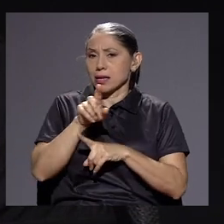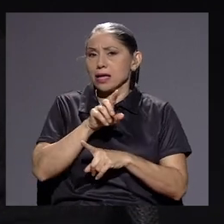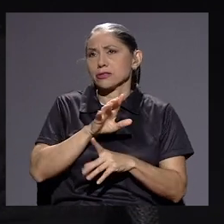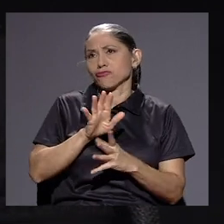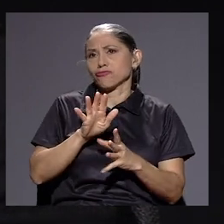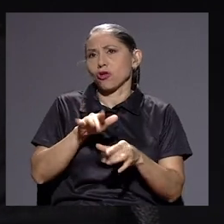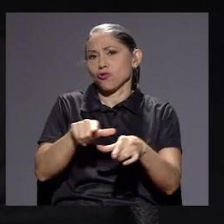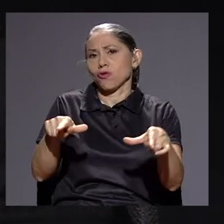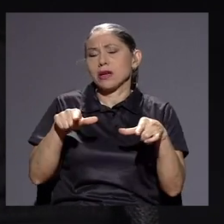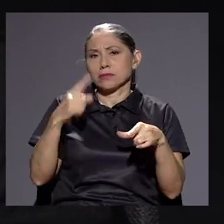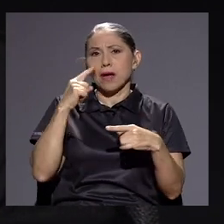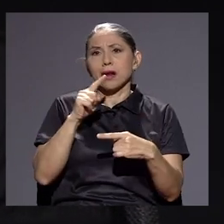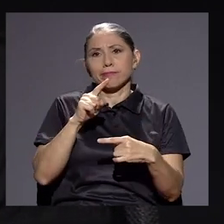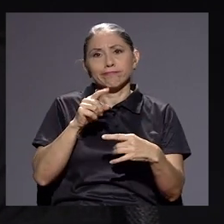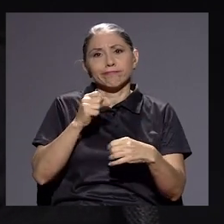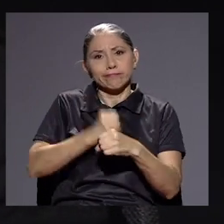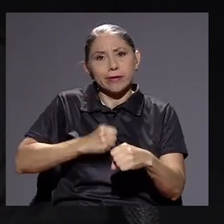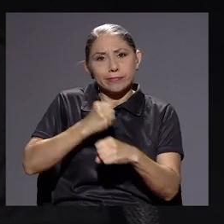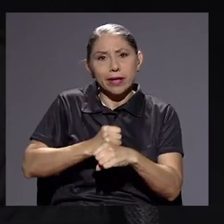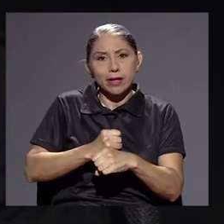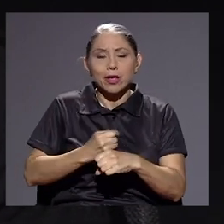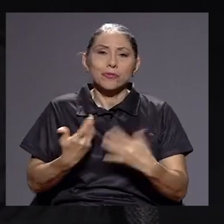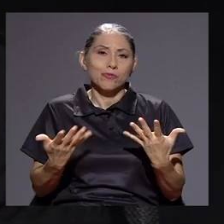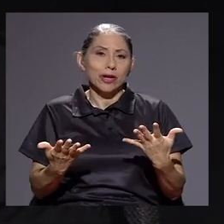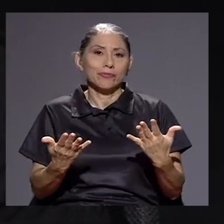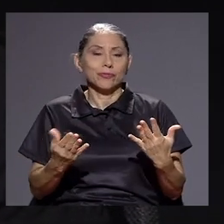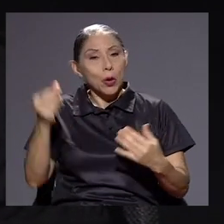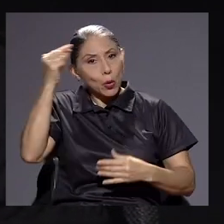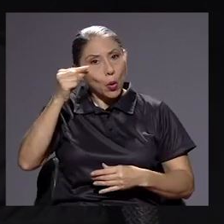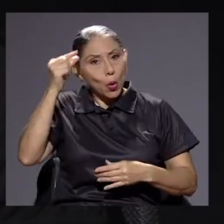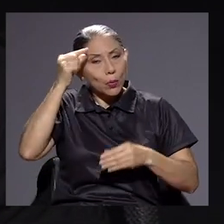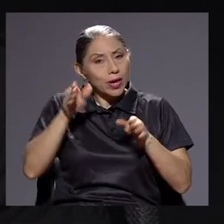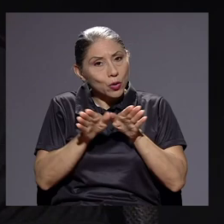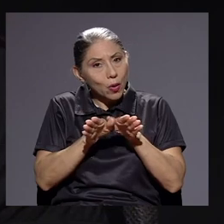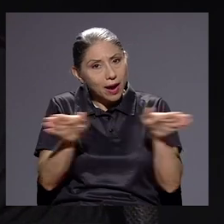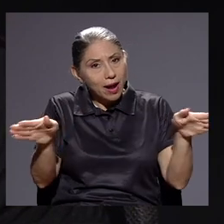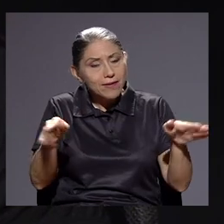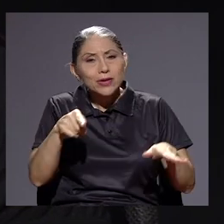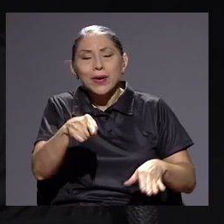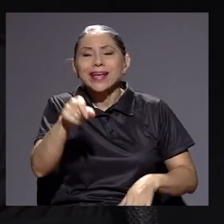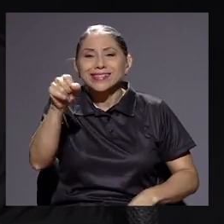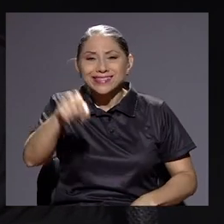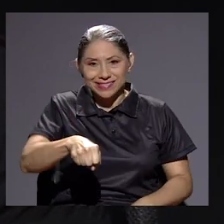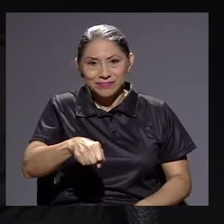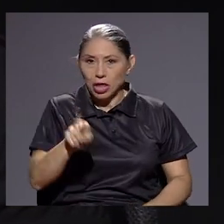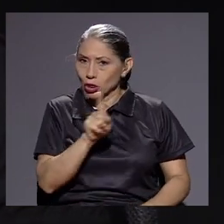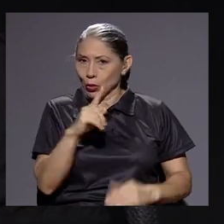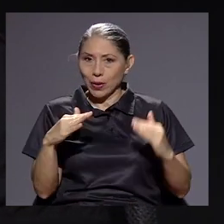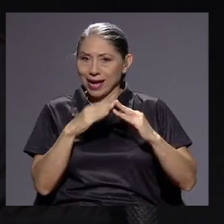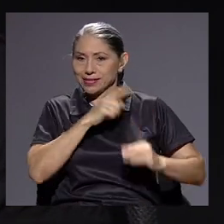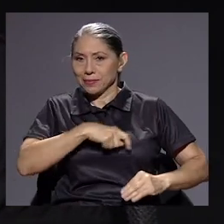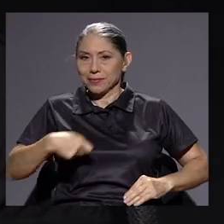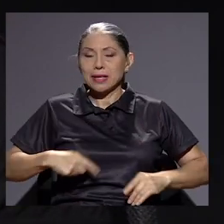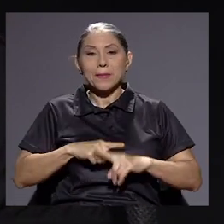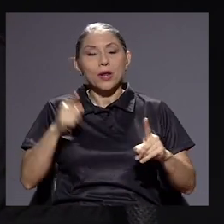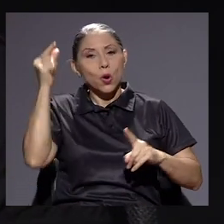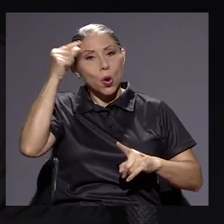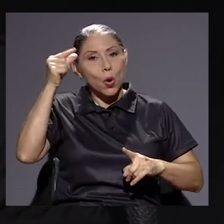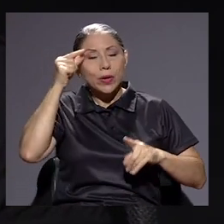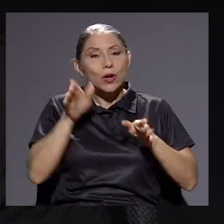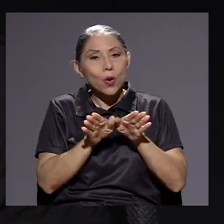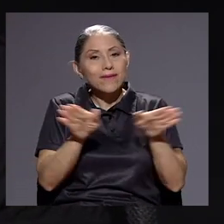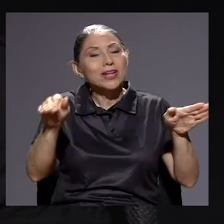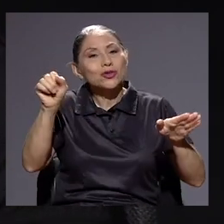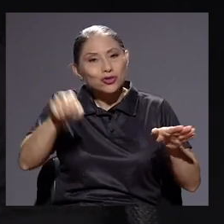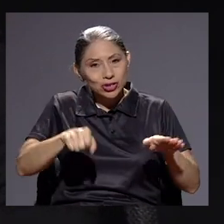bueno, es Casa Presidencial, pero desde lo que es gobierno abierto, gobierno abierto sí, ahí sí estamos incidiendo en lo que es